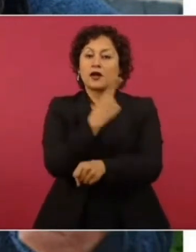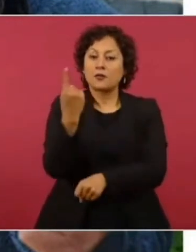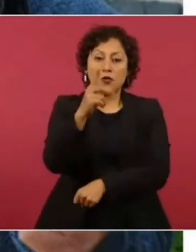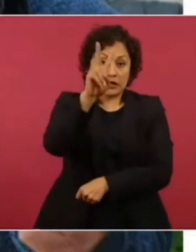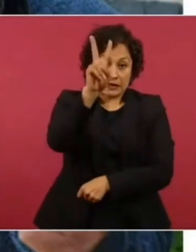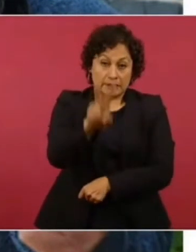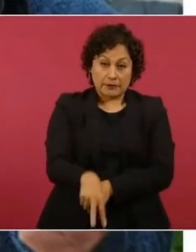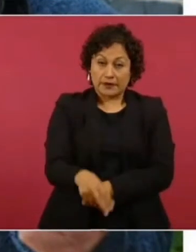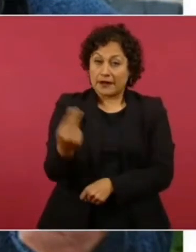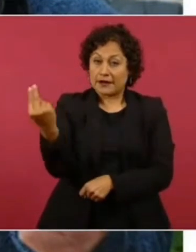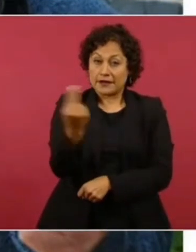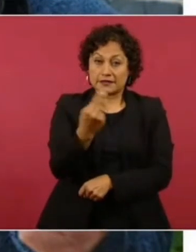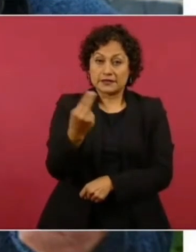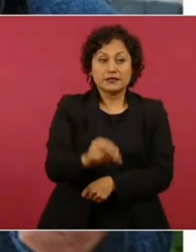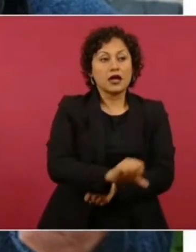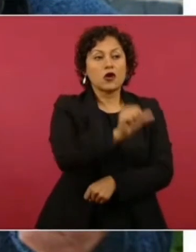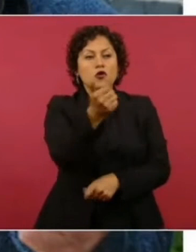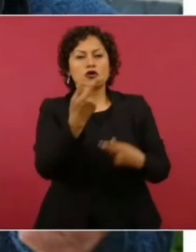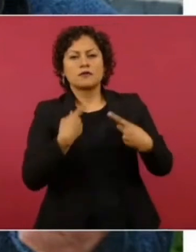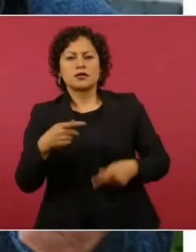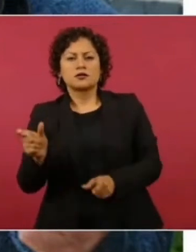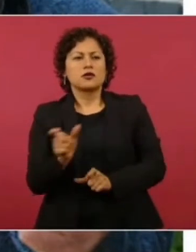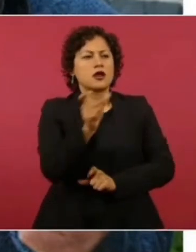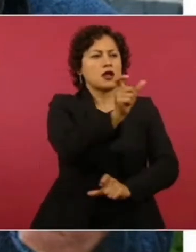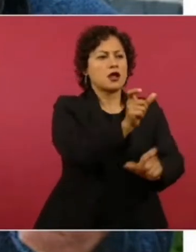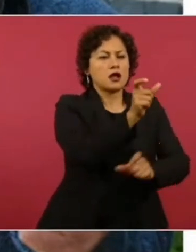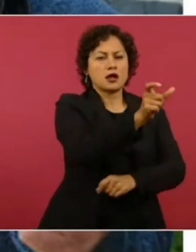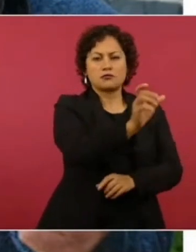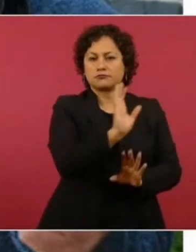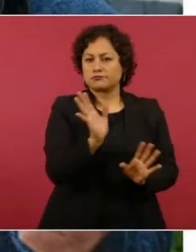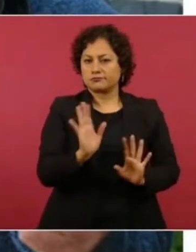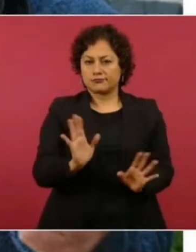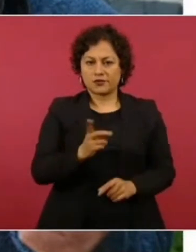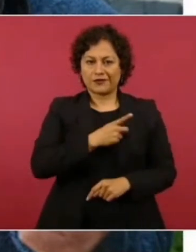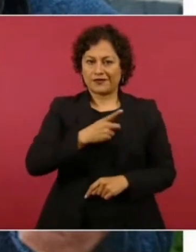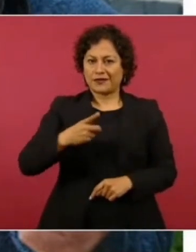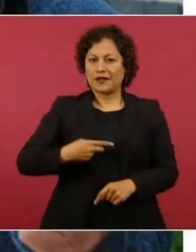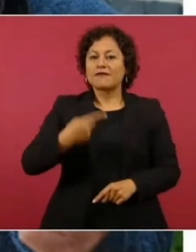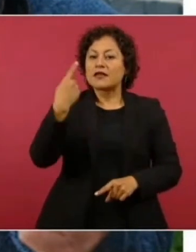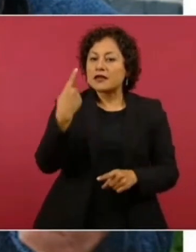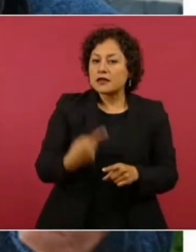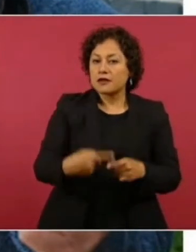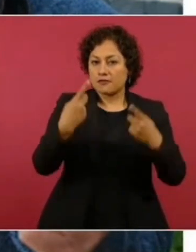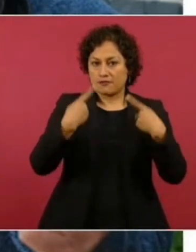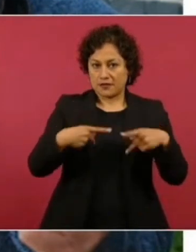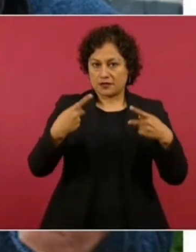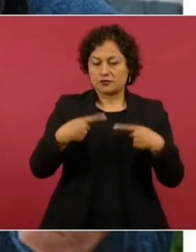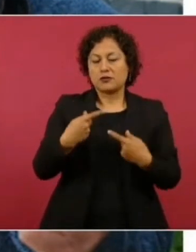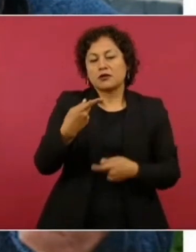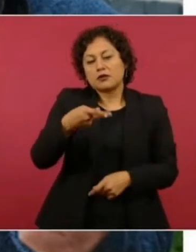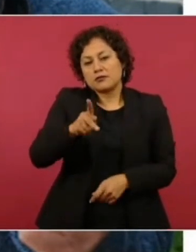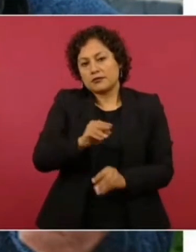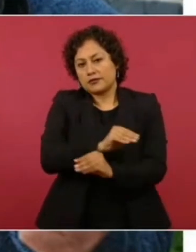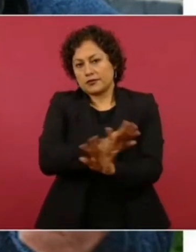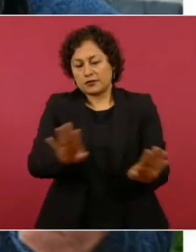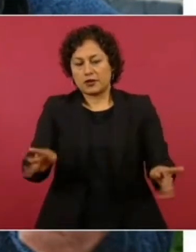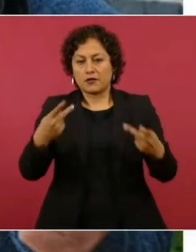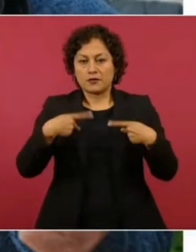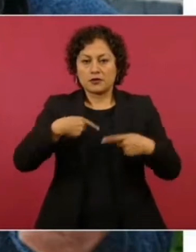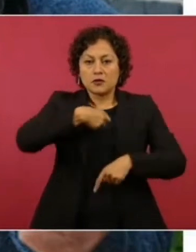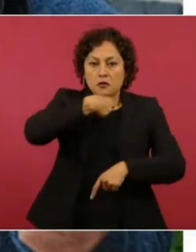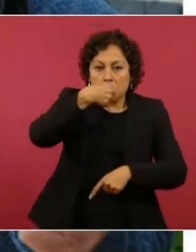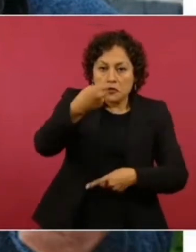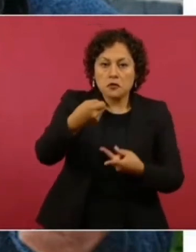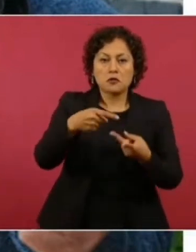tarjeta en propia mano, pero también nuestros adultos mayores pues tienen distintas condiciones y hay que apoyarlos, tanto la